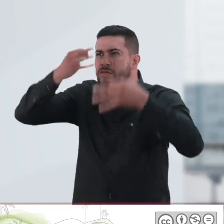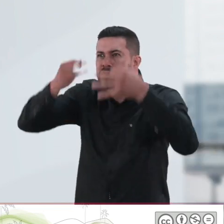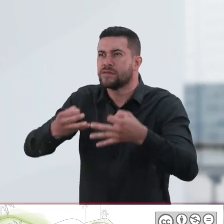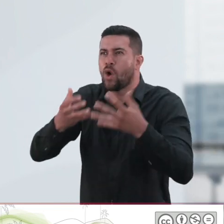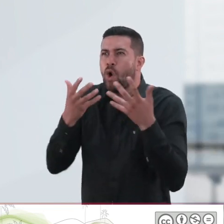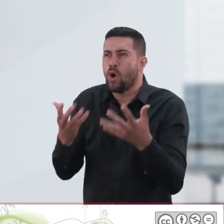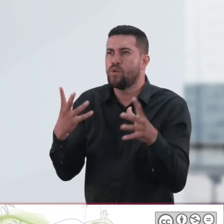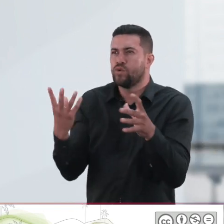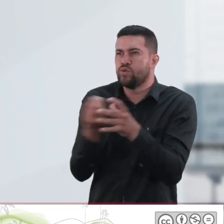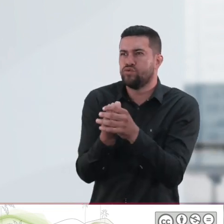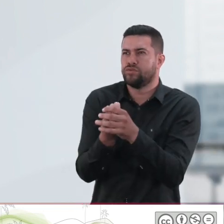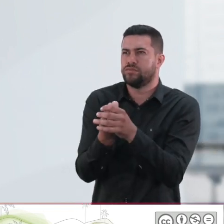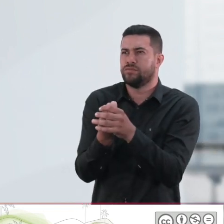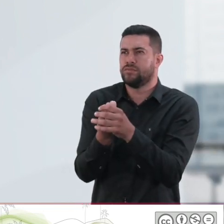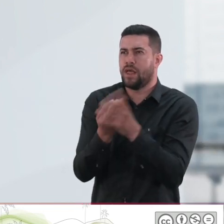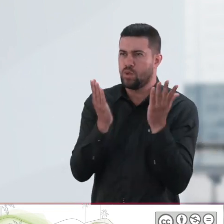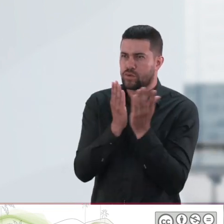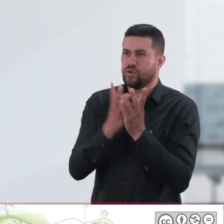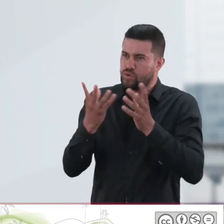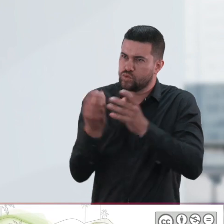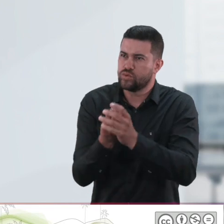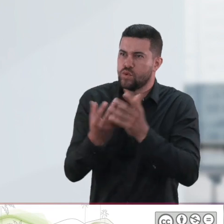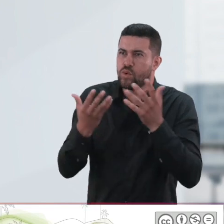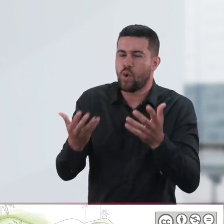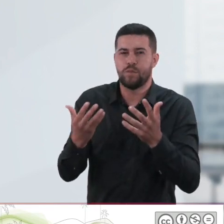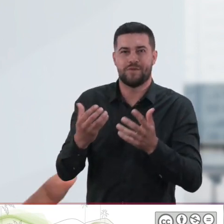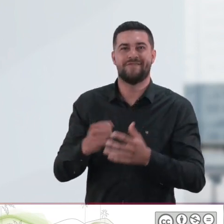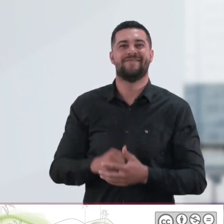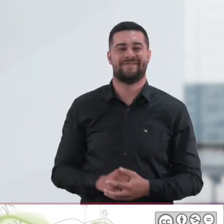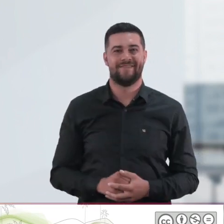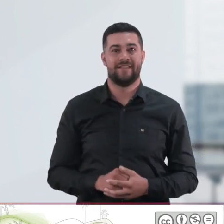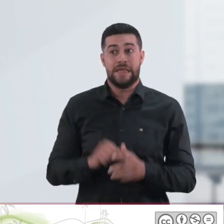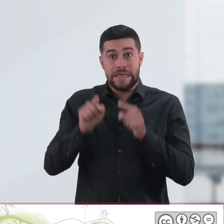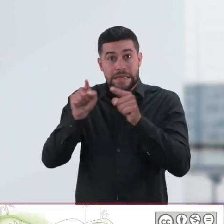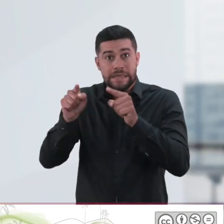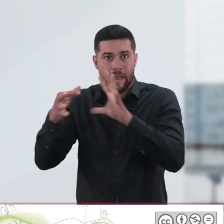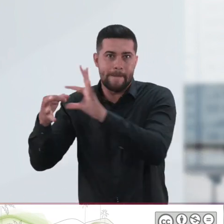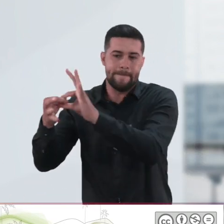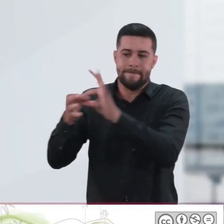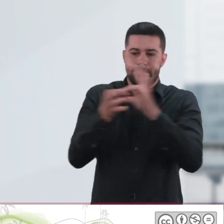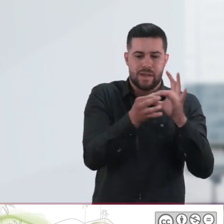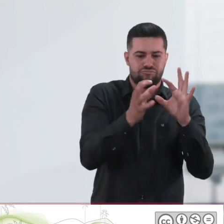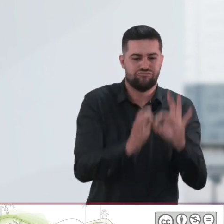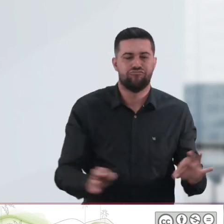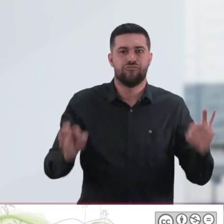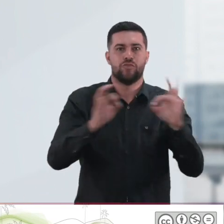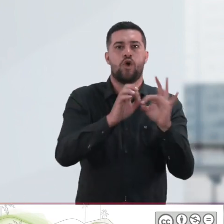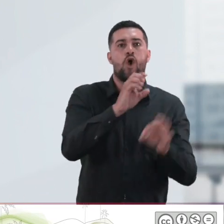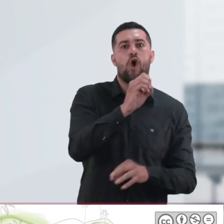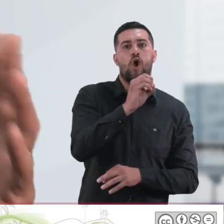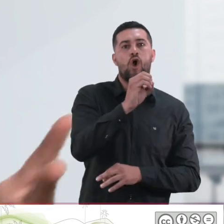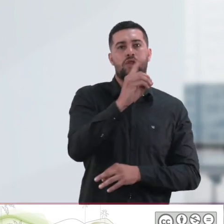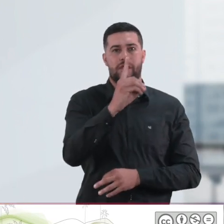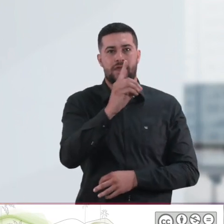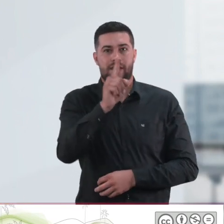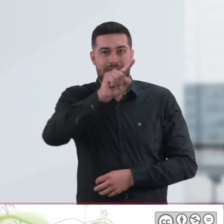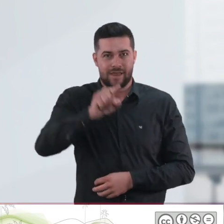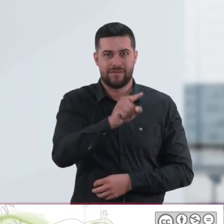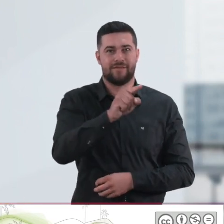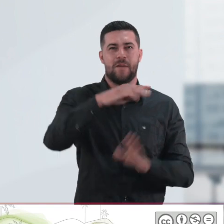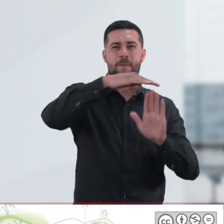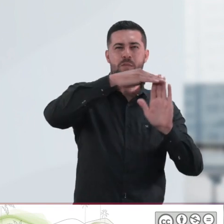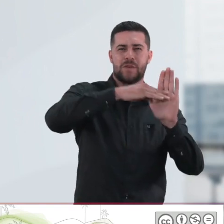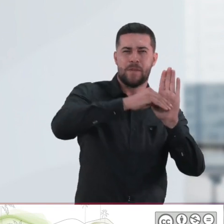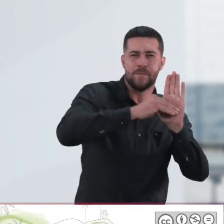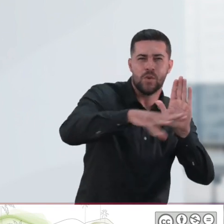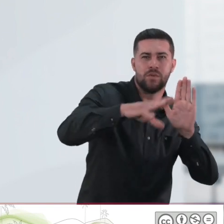inclusión o educación inclusiva, encaminados o de alguna manera conectados con los ODS y